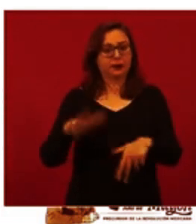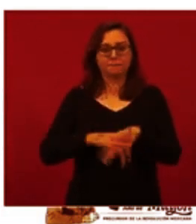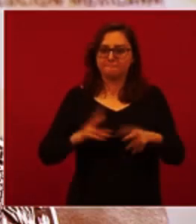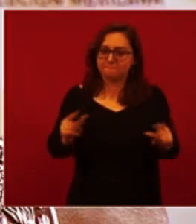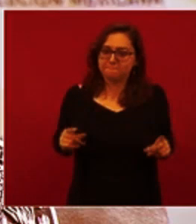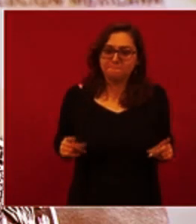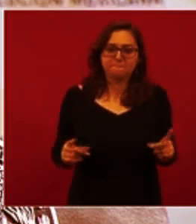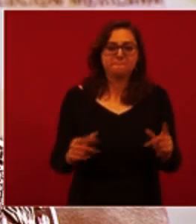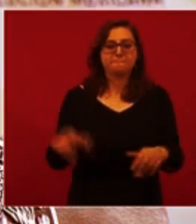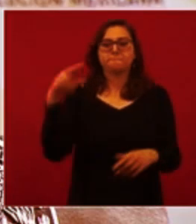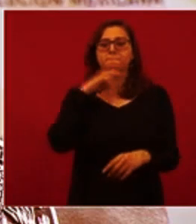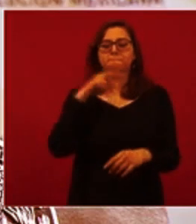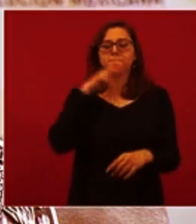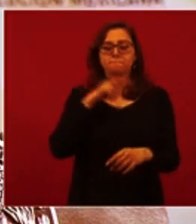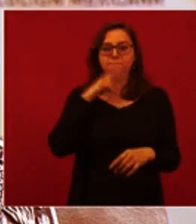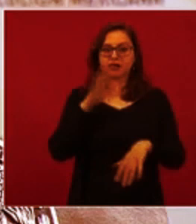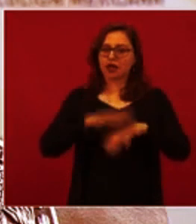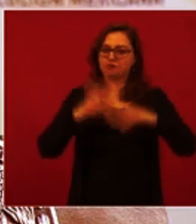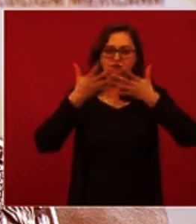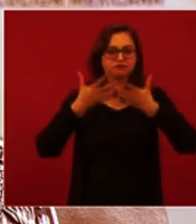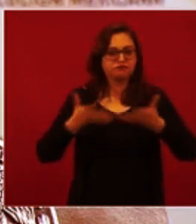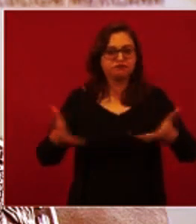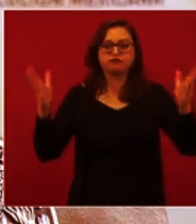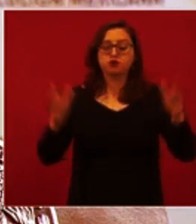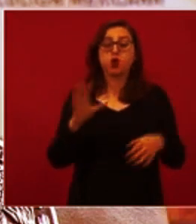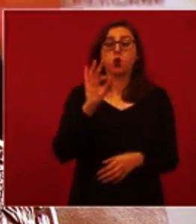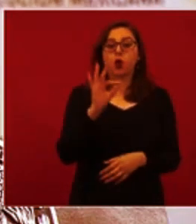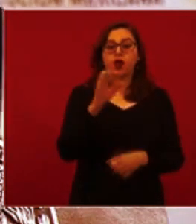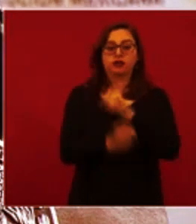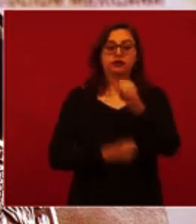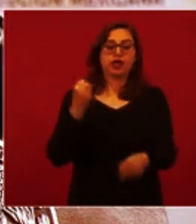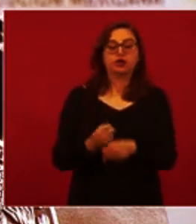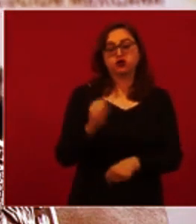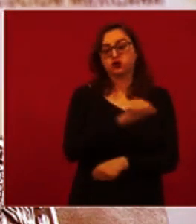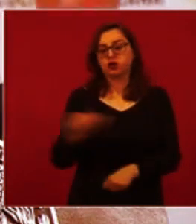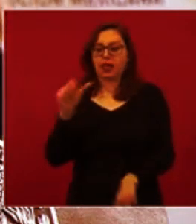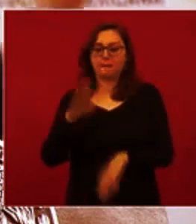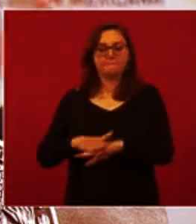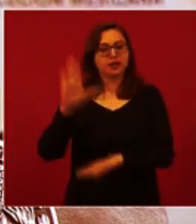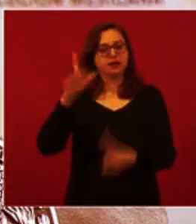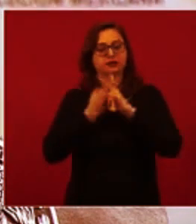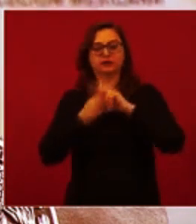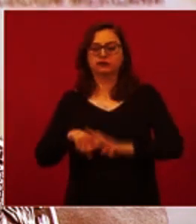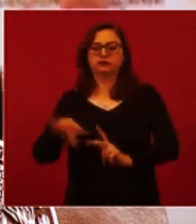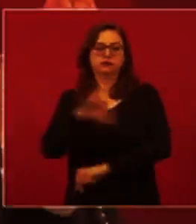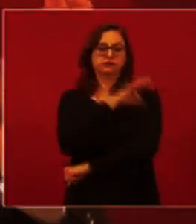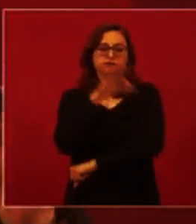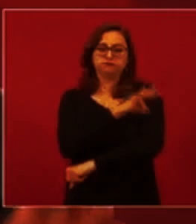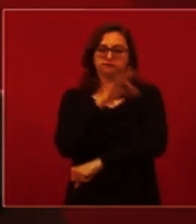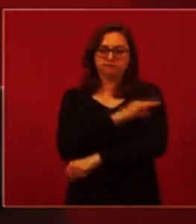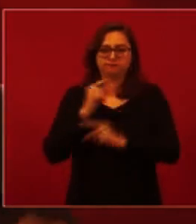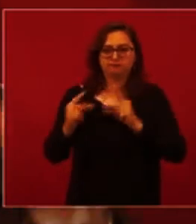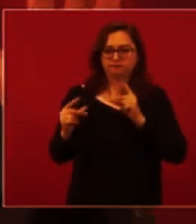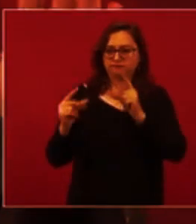porque vamos a abrir de manera masiva para 40 años en adelante, junto con todo lo demás que estamos haciendo